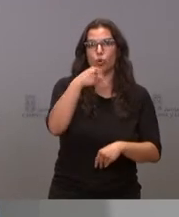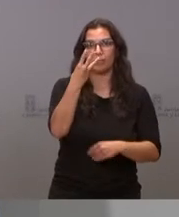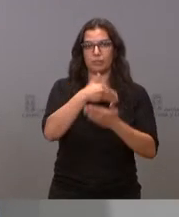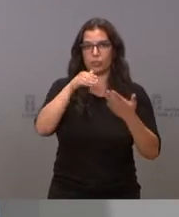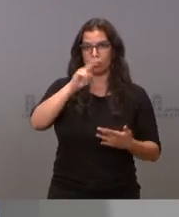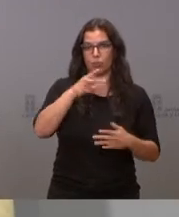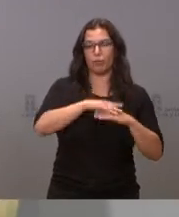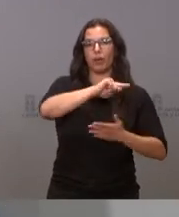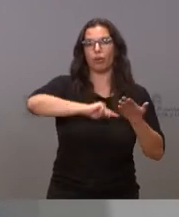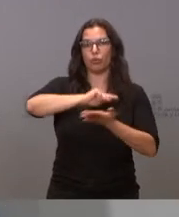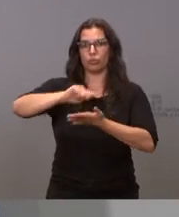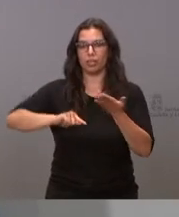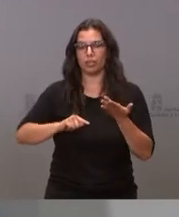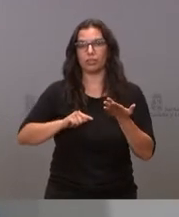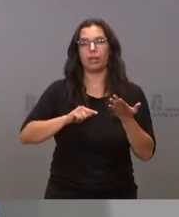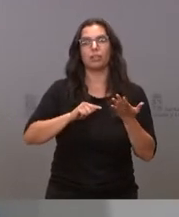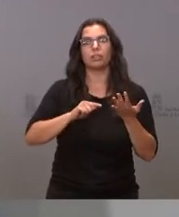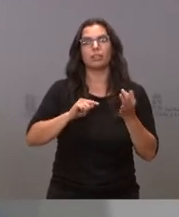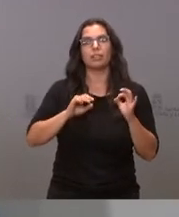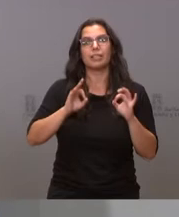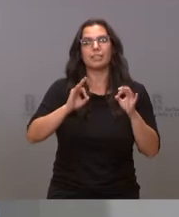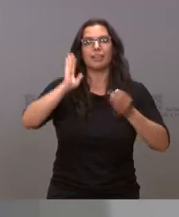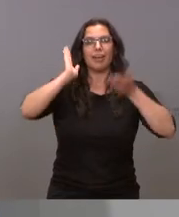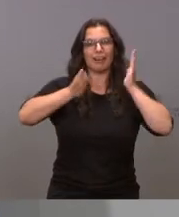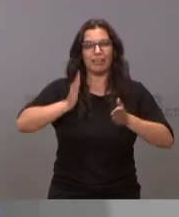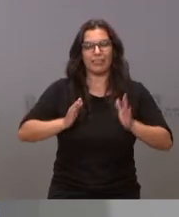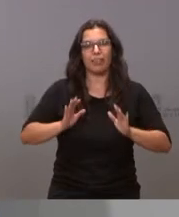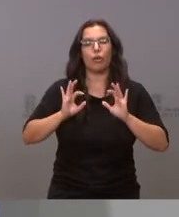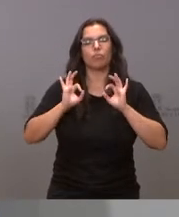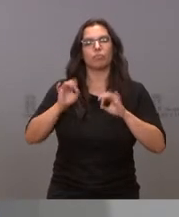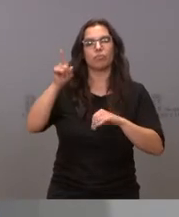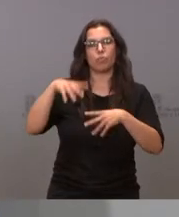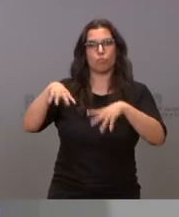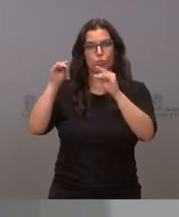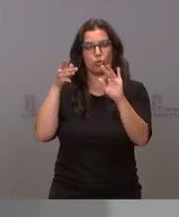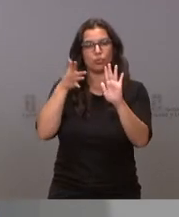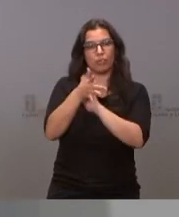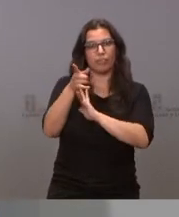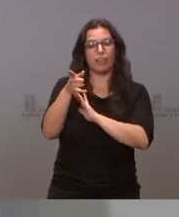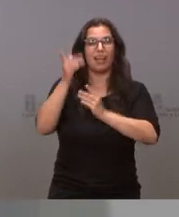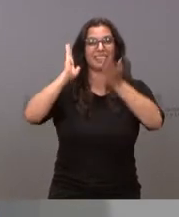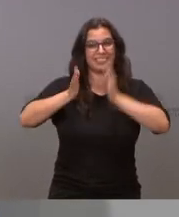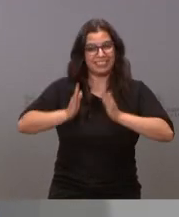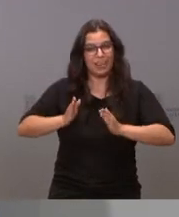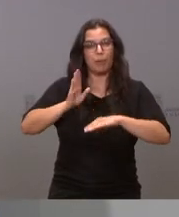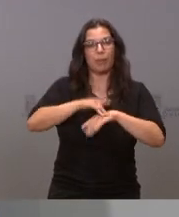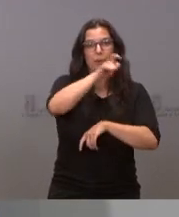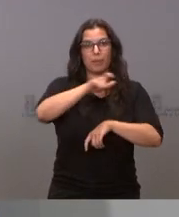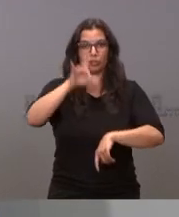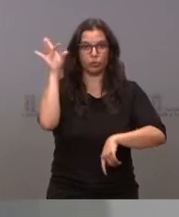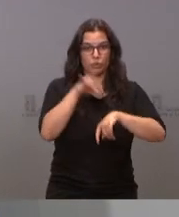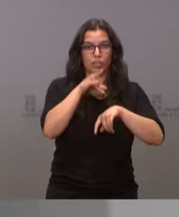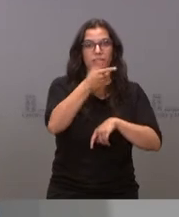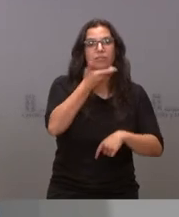euros a la contratación de procedimientos de rehabilitación en Burgo. Son acciones terapéuticas dirigidas a pacientes que padecen